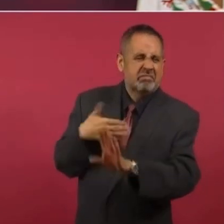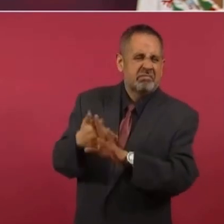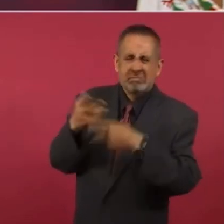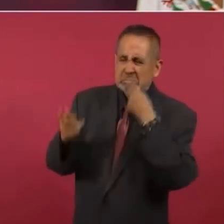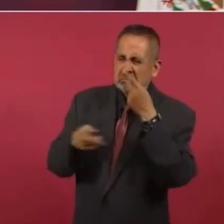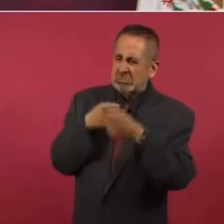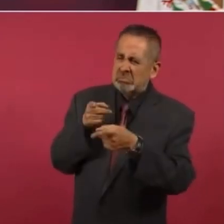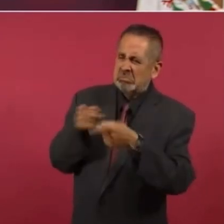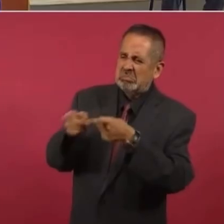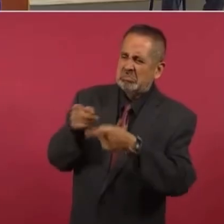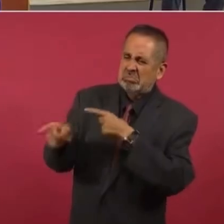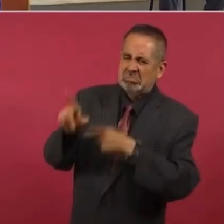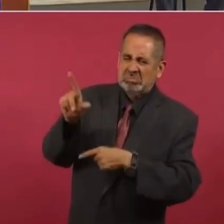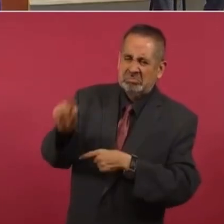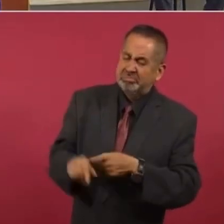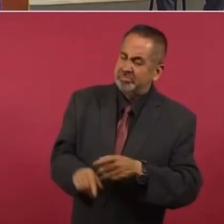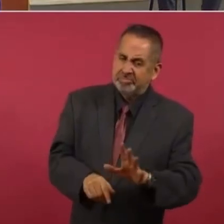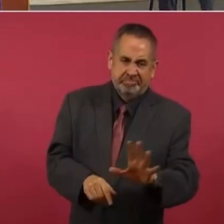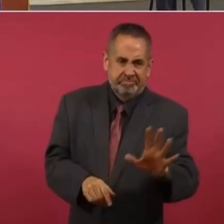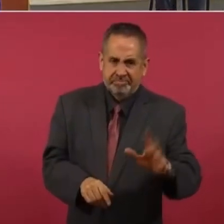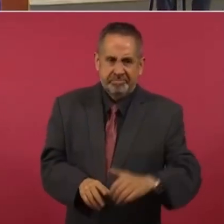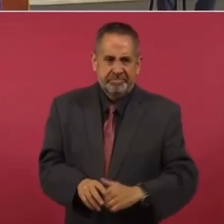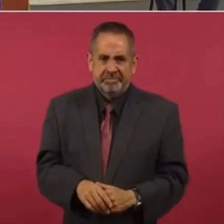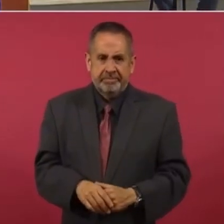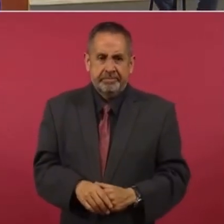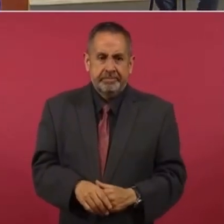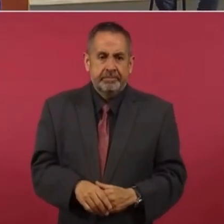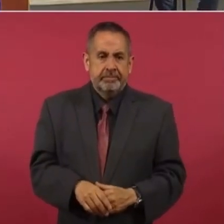No, les platiqué también. ¿Ah, sí?